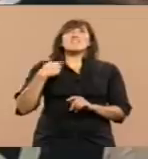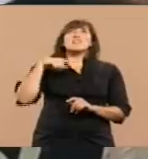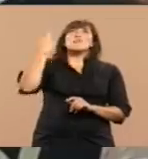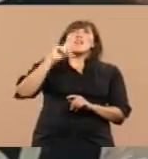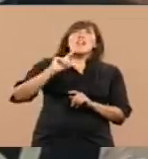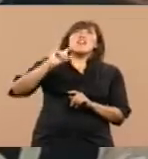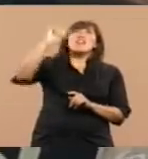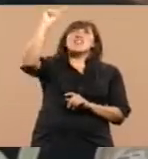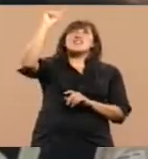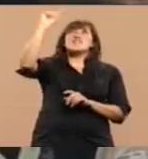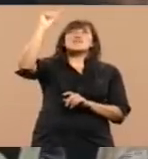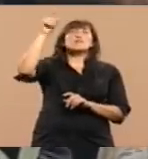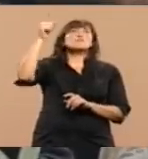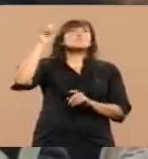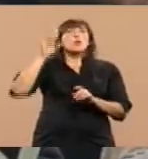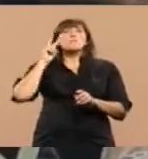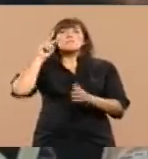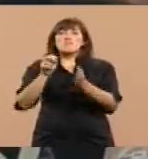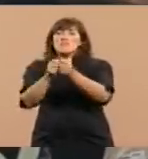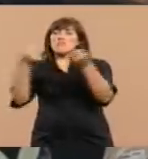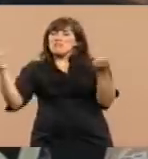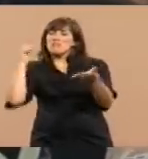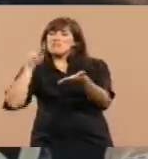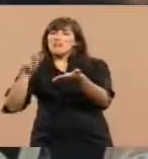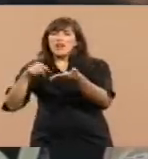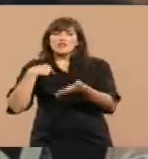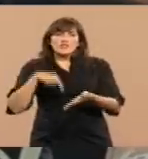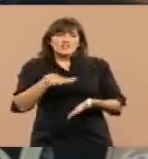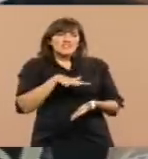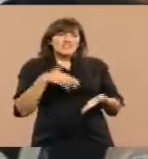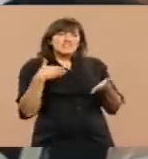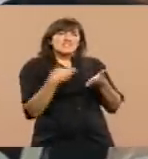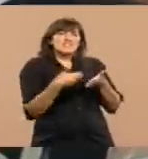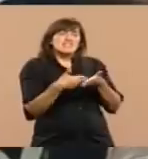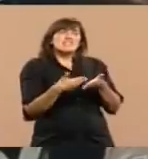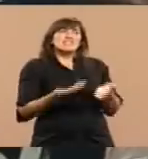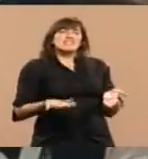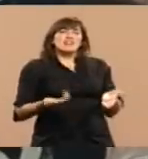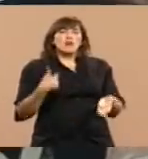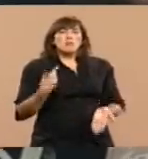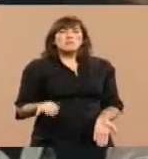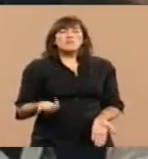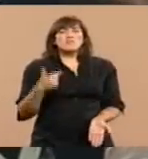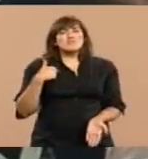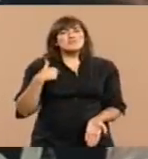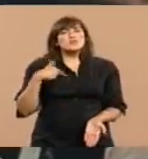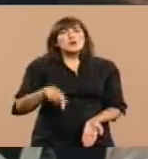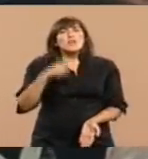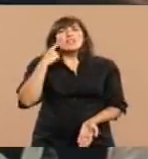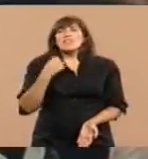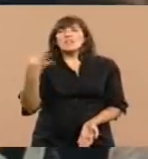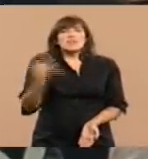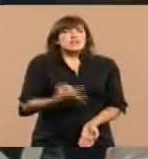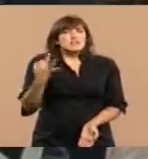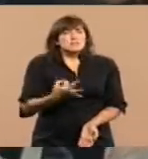las noticias que les llegaban. Por eso es un día muy especial y quería